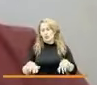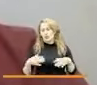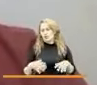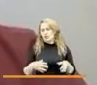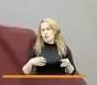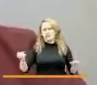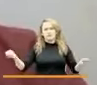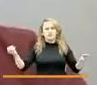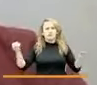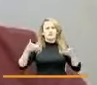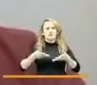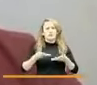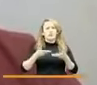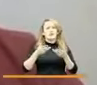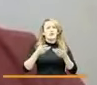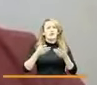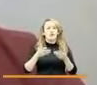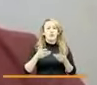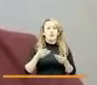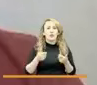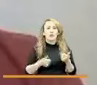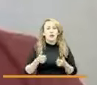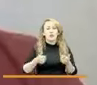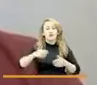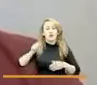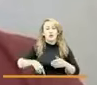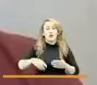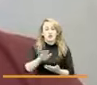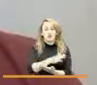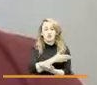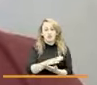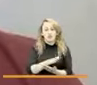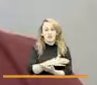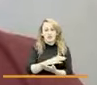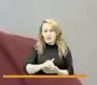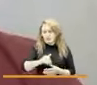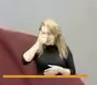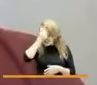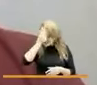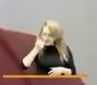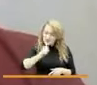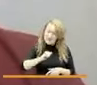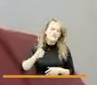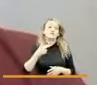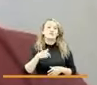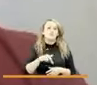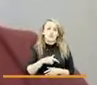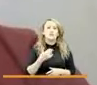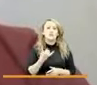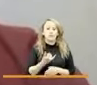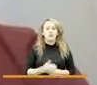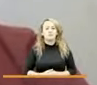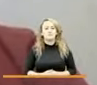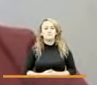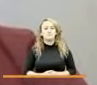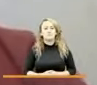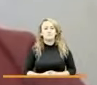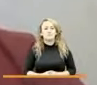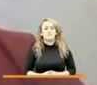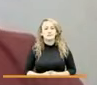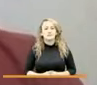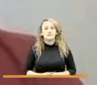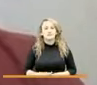el tema de la escuela de música que también es otro de los pilares que tenemos nosotros una dotación